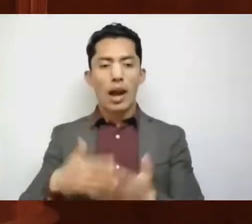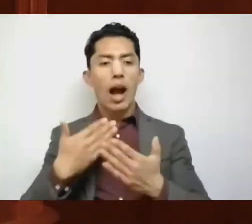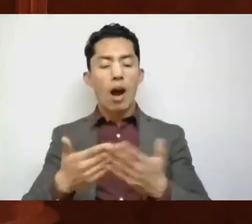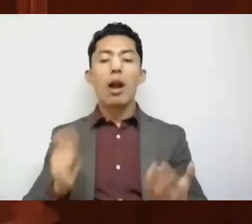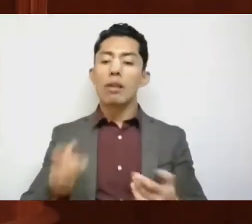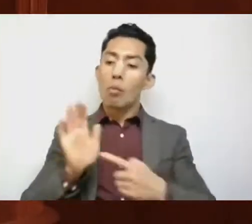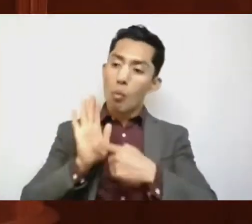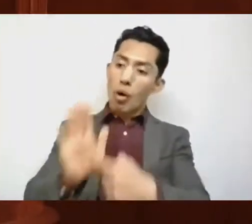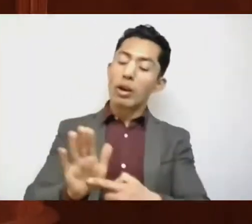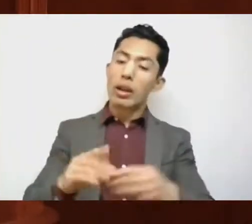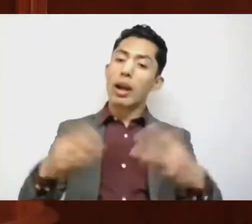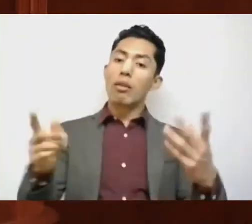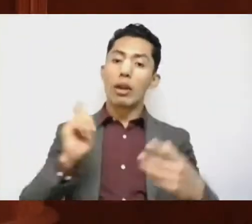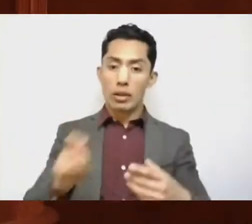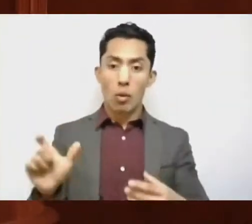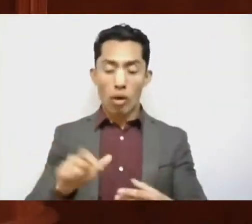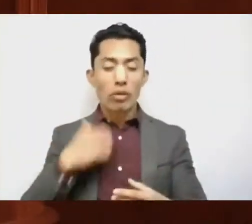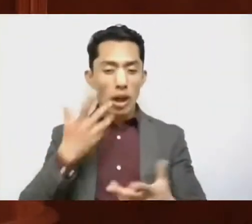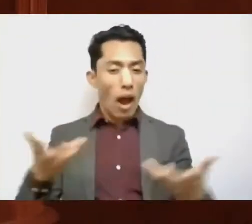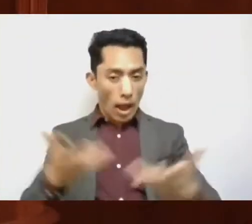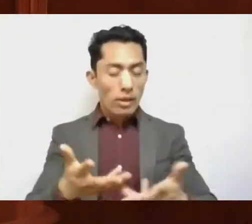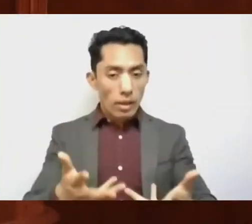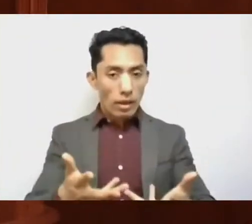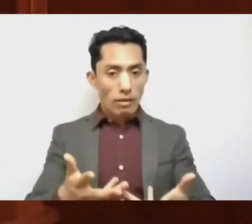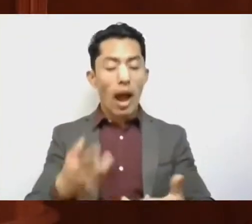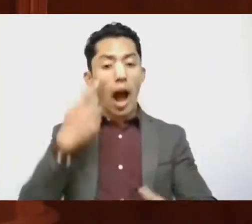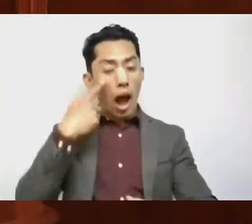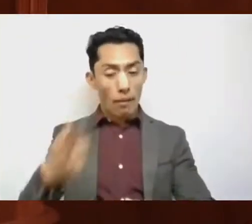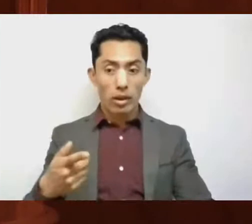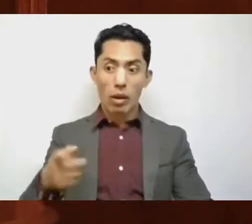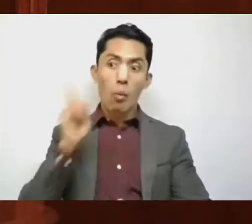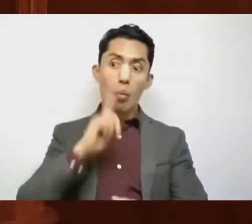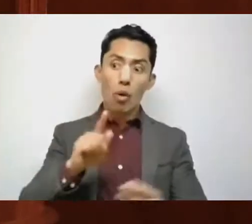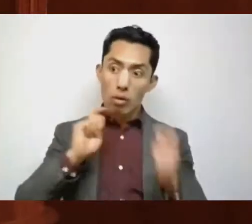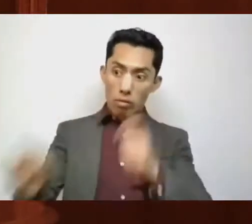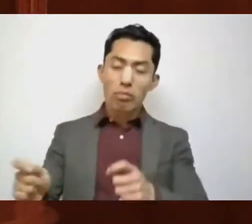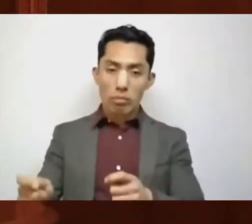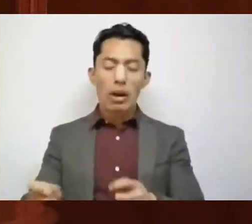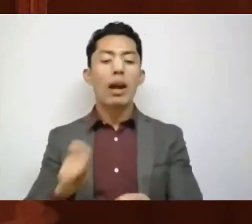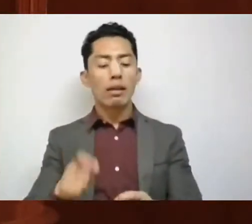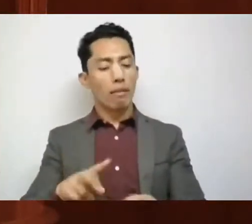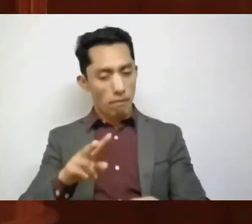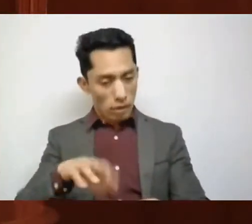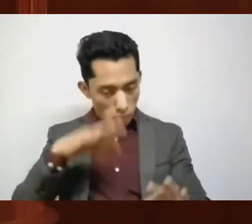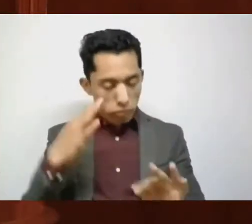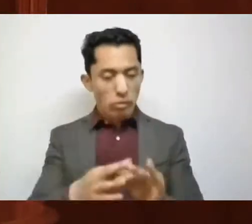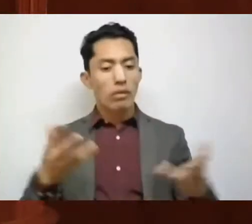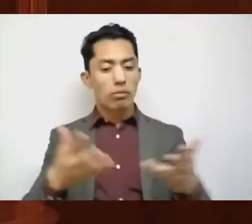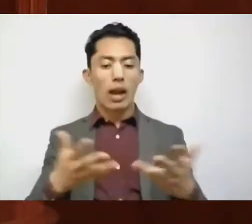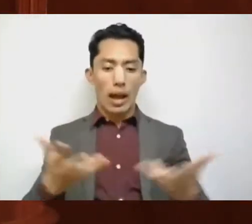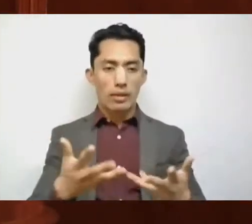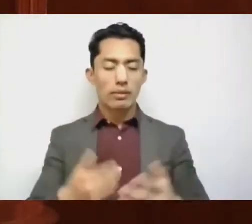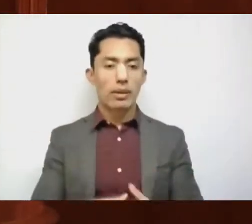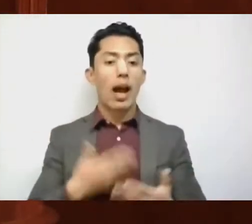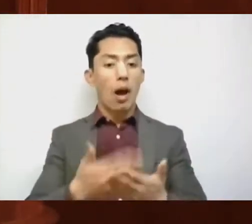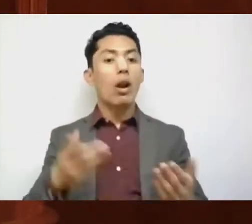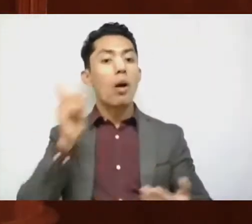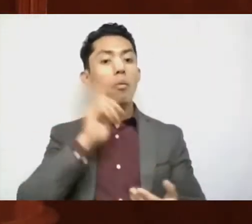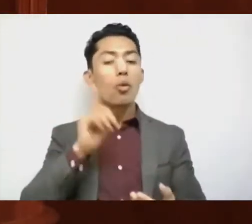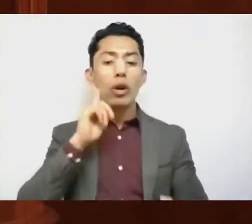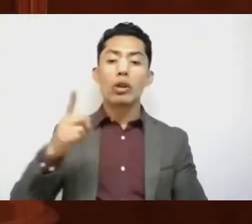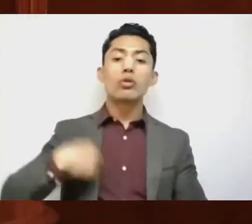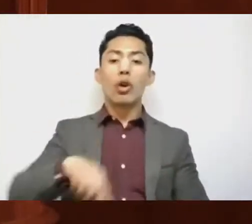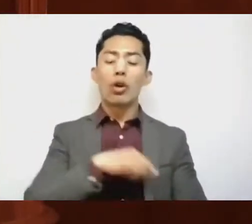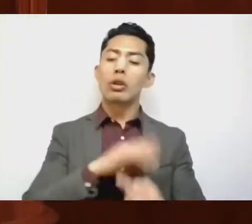que cuando queremos que las cosas sucedan, si las ponen en manos de las mujeres, van a suceder. Hoy las mujeres damos la cara,